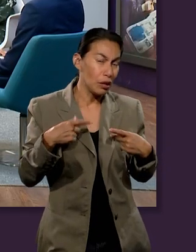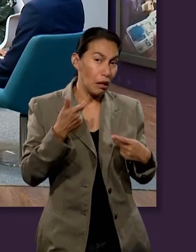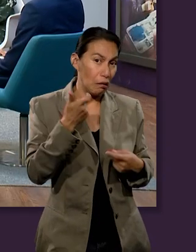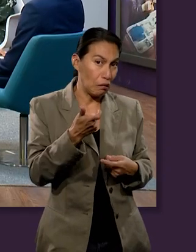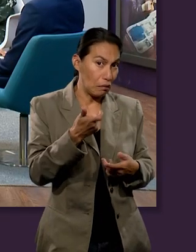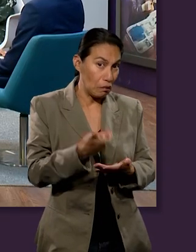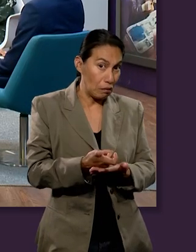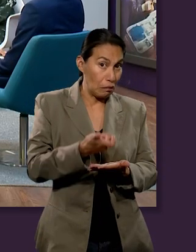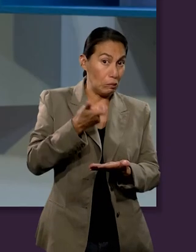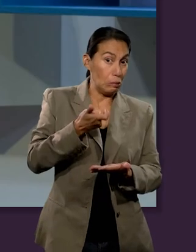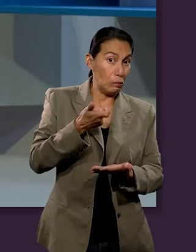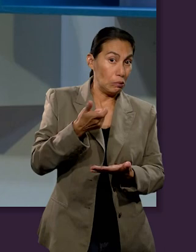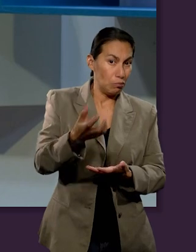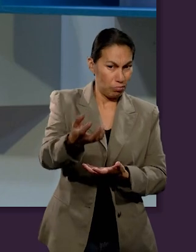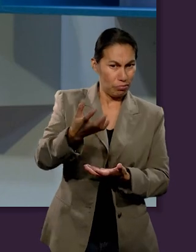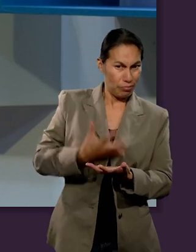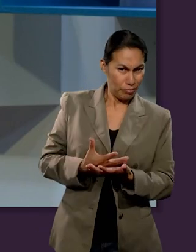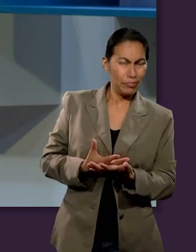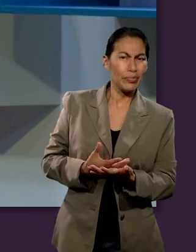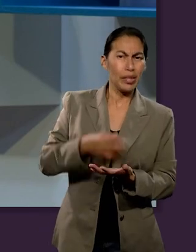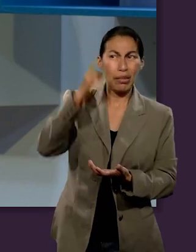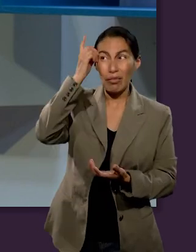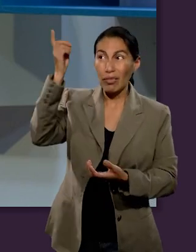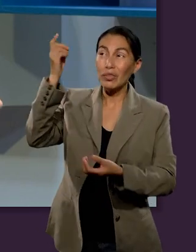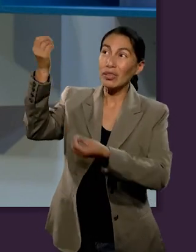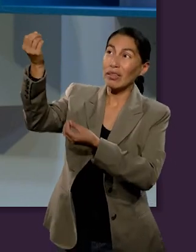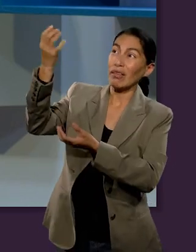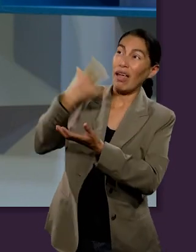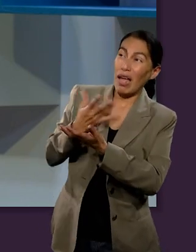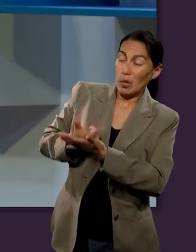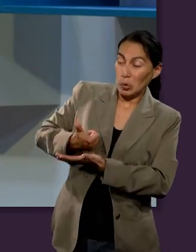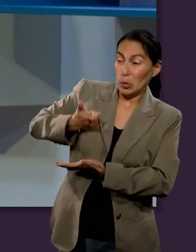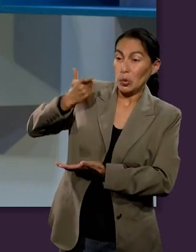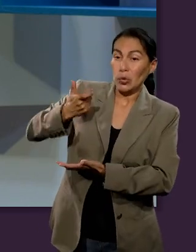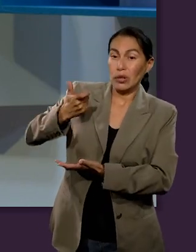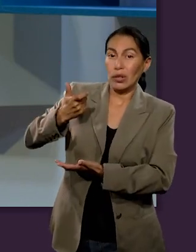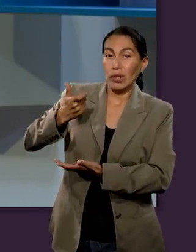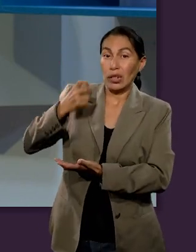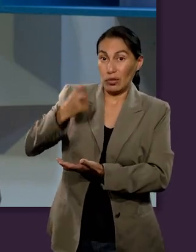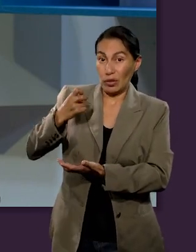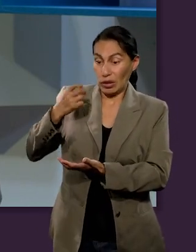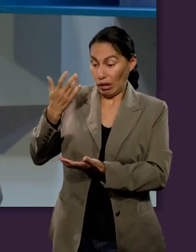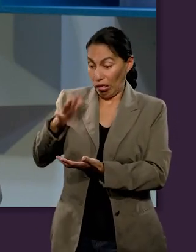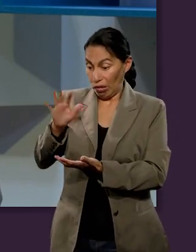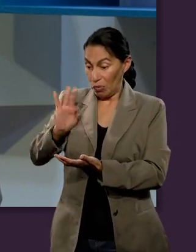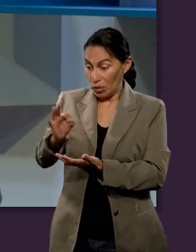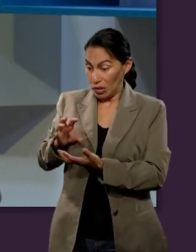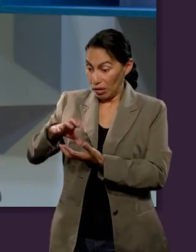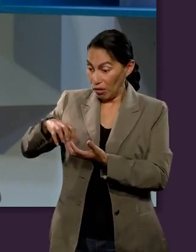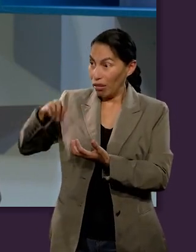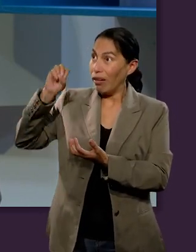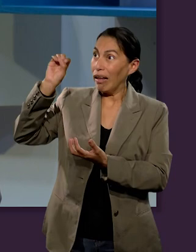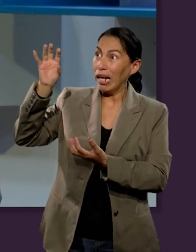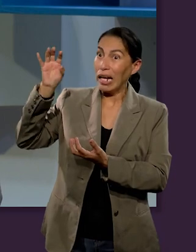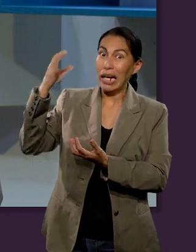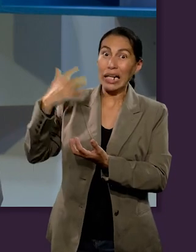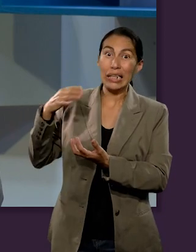esta hora, a veces reciben una buena cantidad de recursos que Dios les da, y me parece que es ahí donde